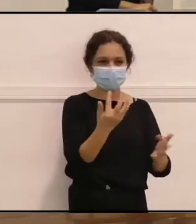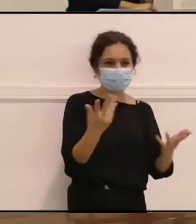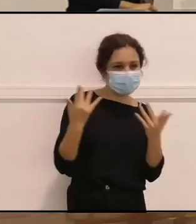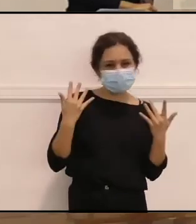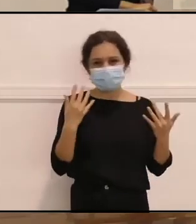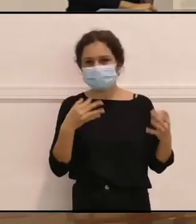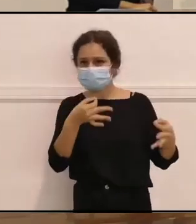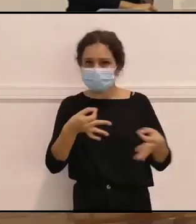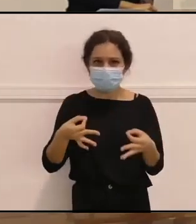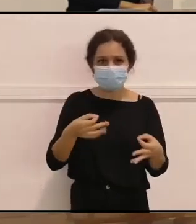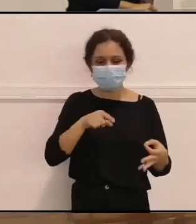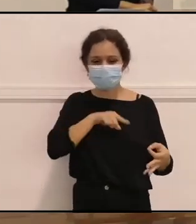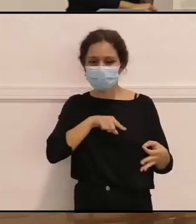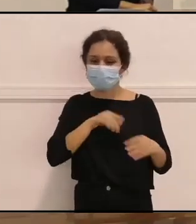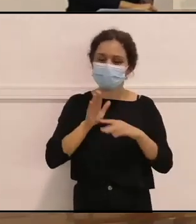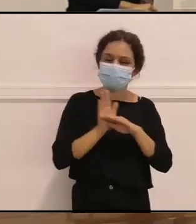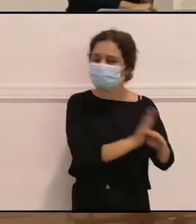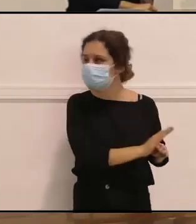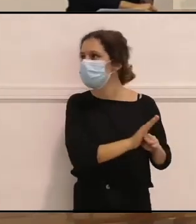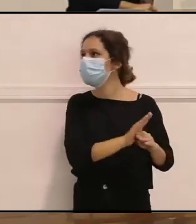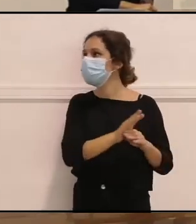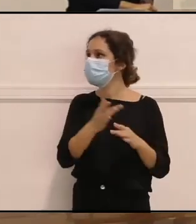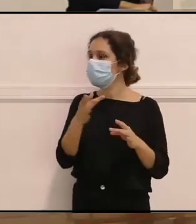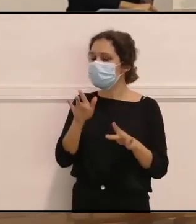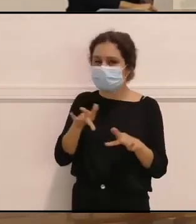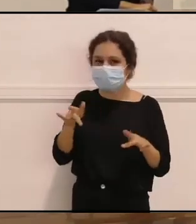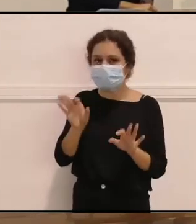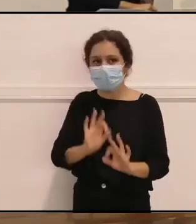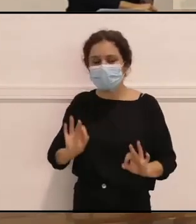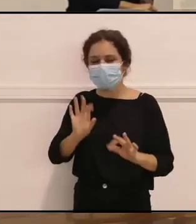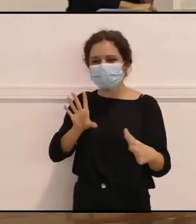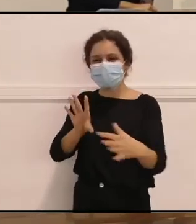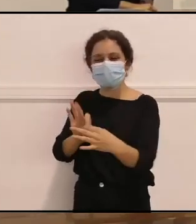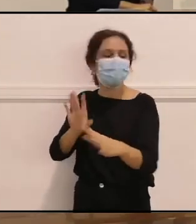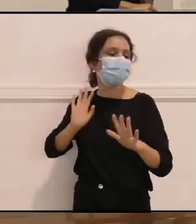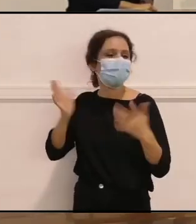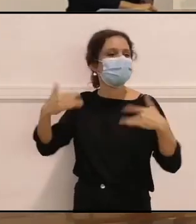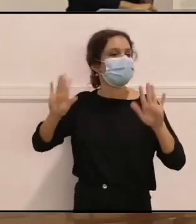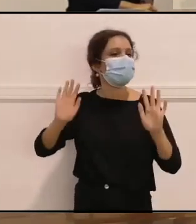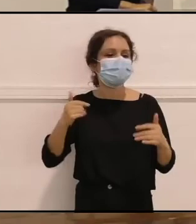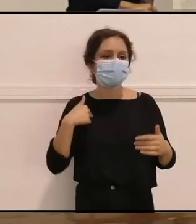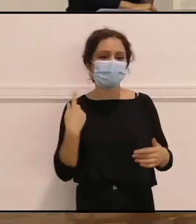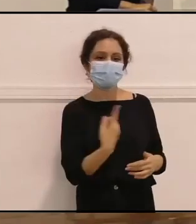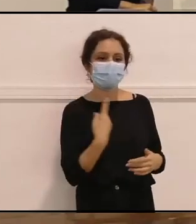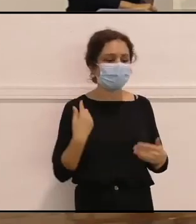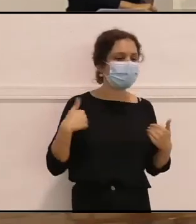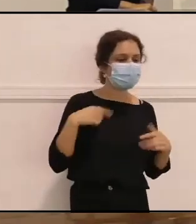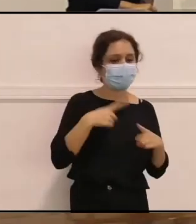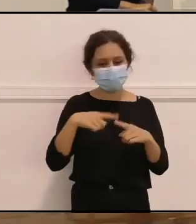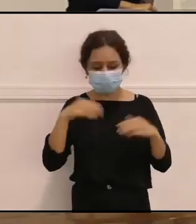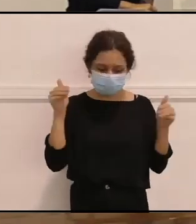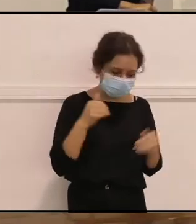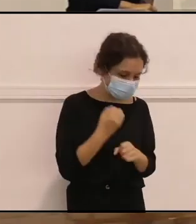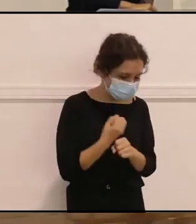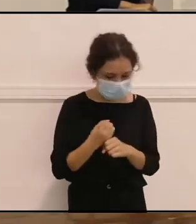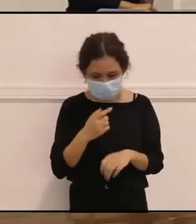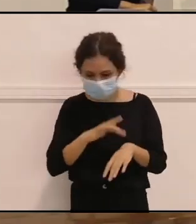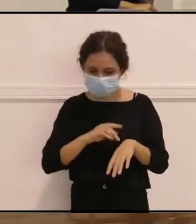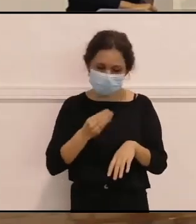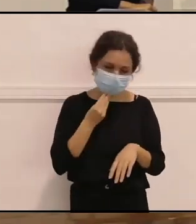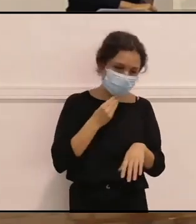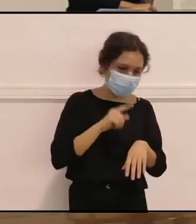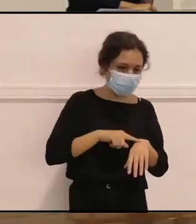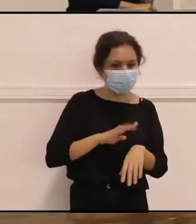incentiva a no sentir, a no ser sensibles, a no conectar, a ir a mi bola, a lo que comentaba Lala, ¿no? Si puedo comer a las cuatro,